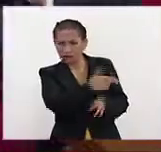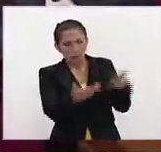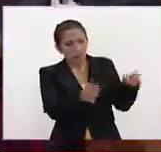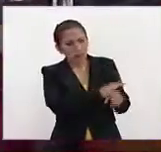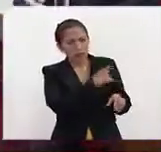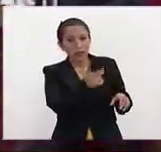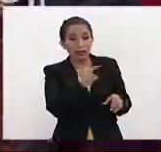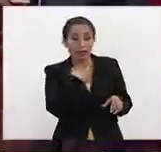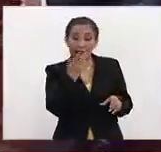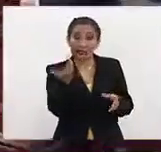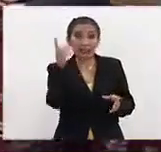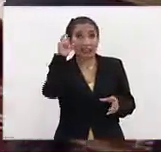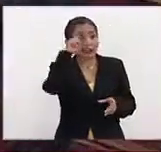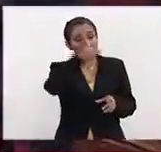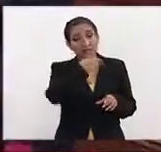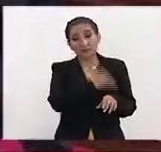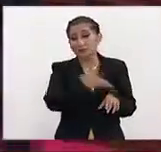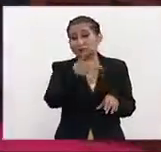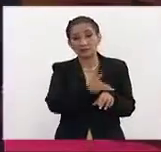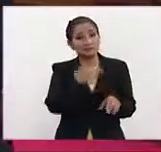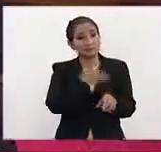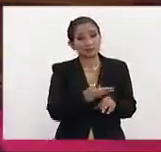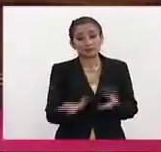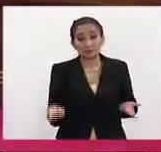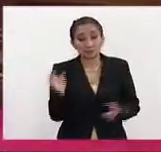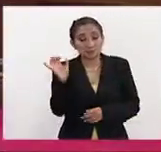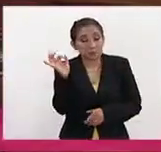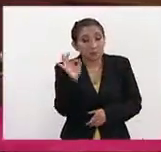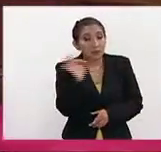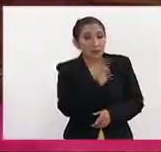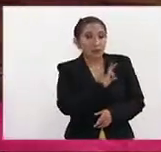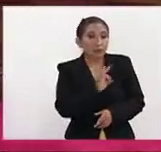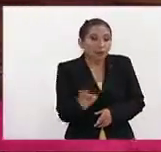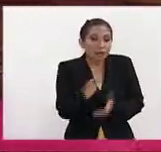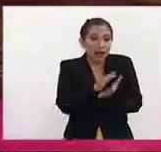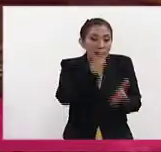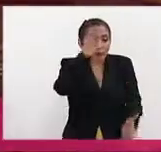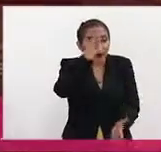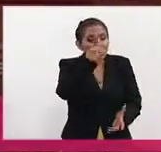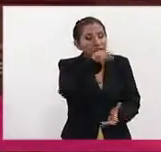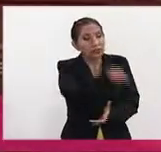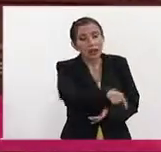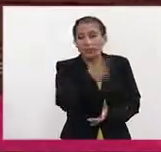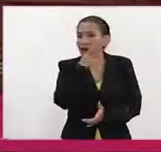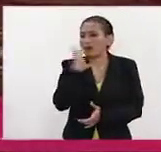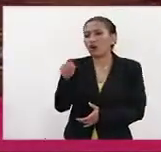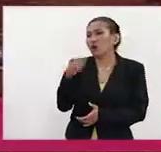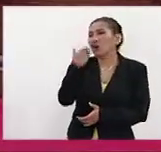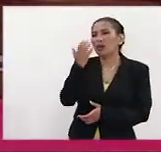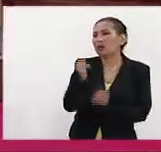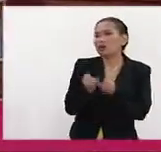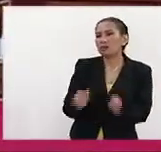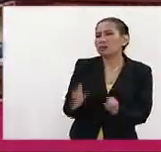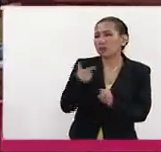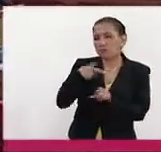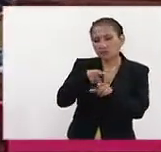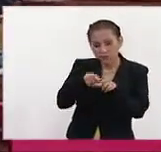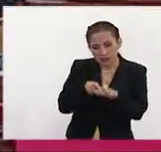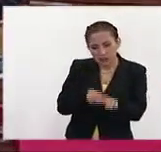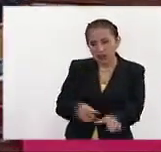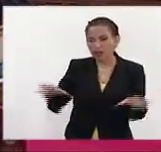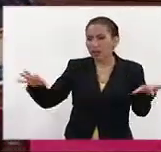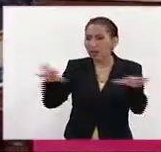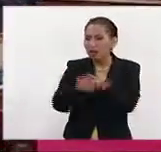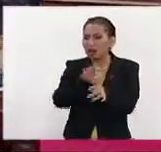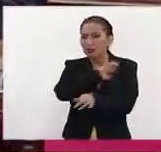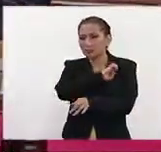subsanable en estos momentos. Una posibilidad podría ser una mayoría no independentista en unas elecciones autonómicas